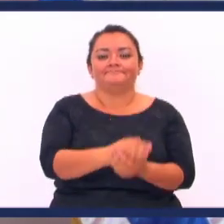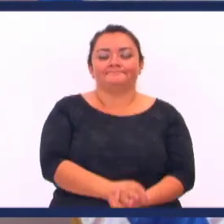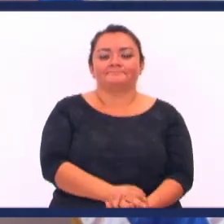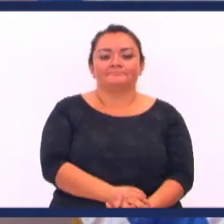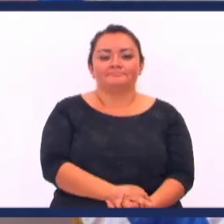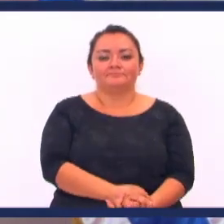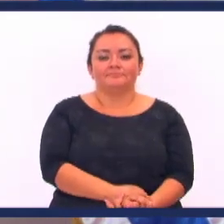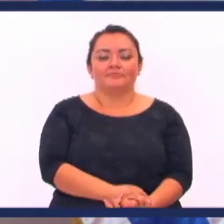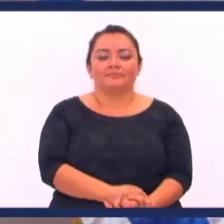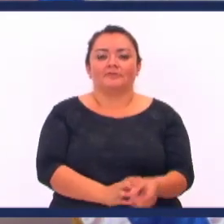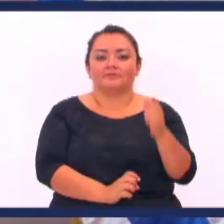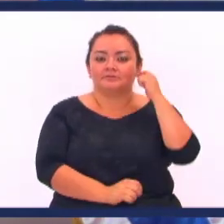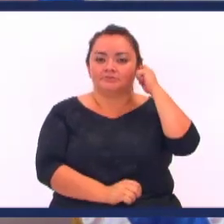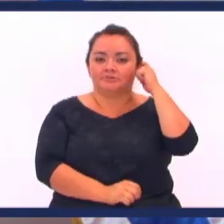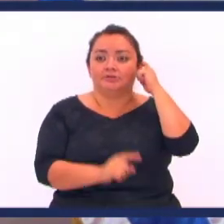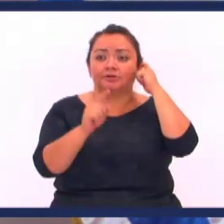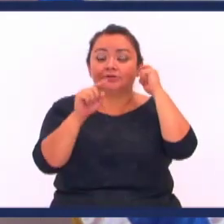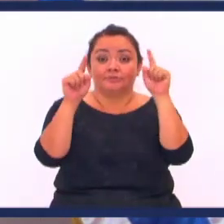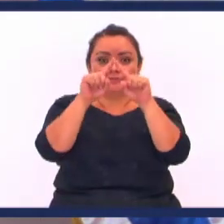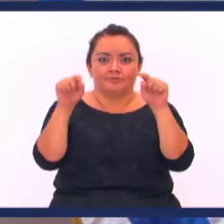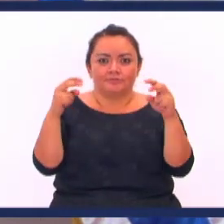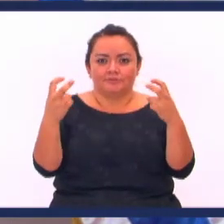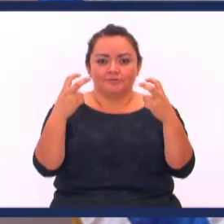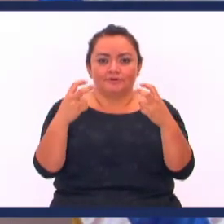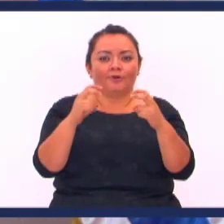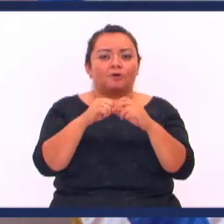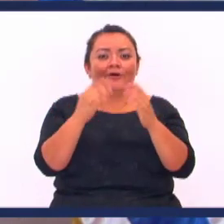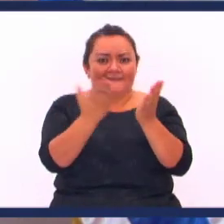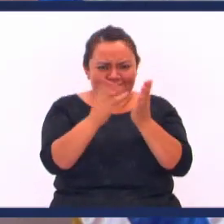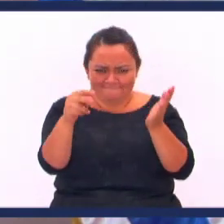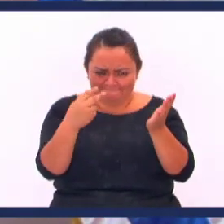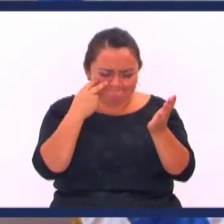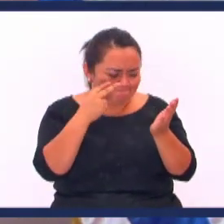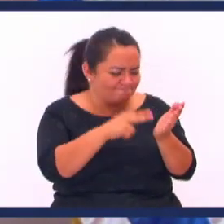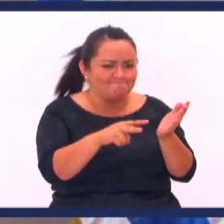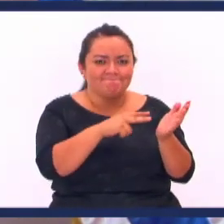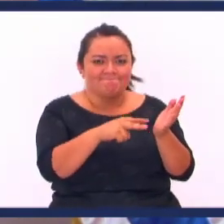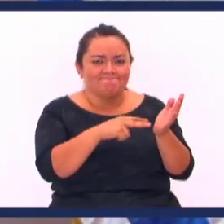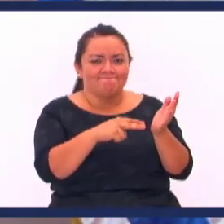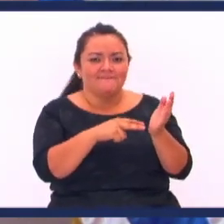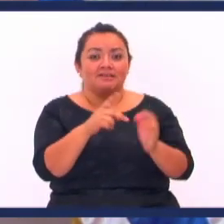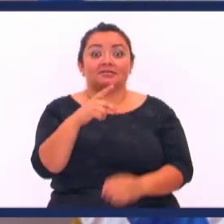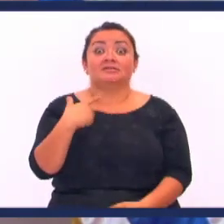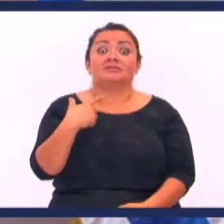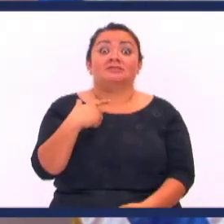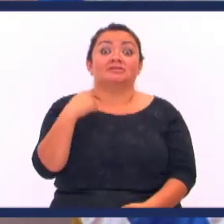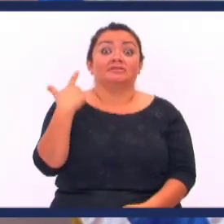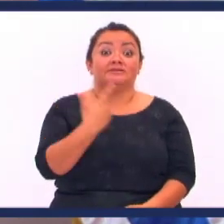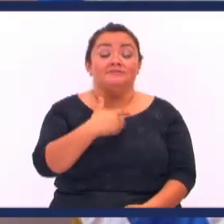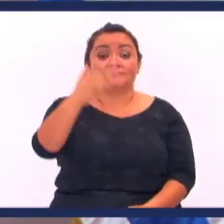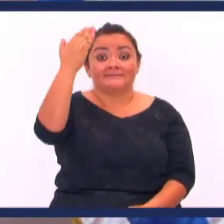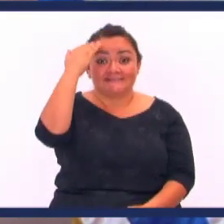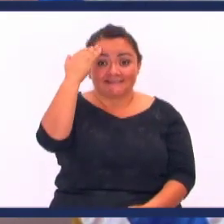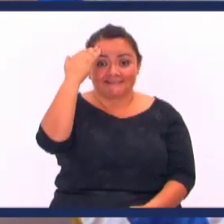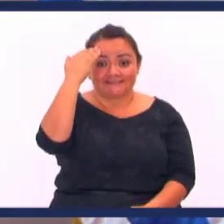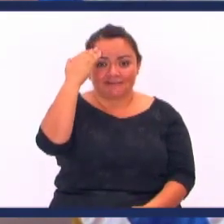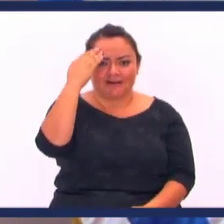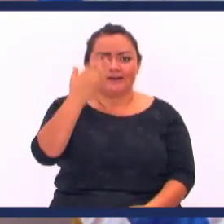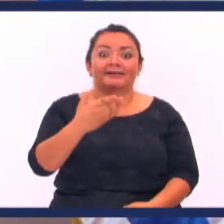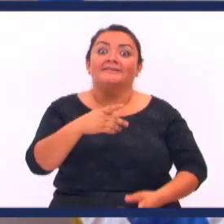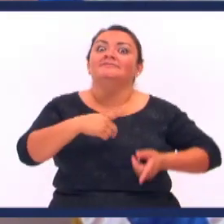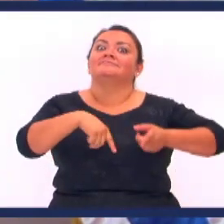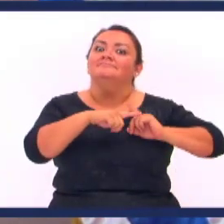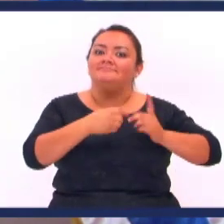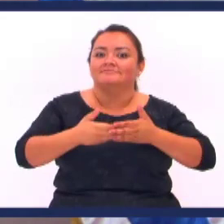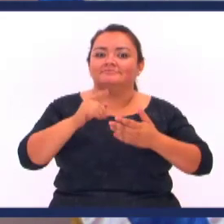acompaña 828 Póngalo en la pantalla Véalo ahí O véalo en la Biblia Allí en su casa Dice Y sabemos ¿Quiénes sabemos? Los hijos